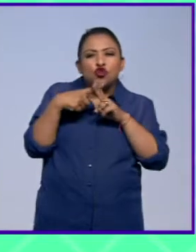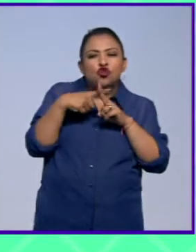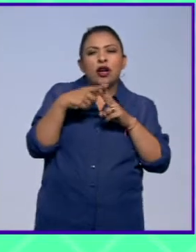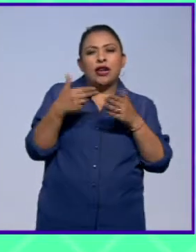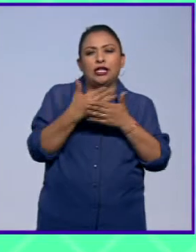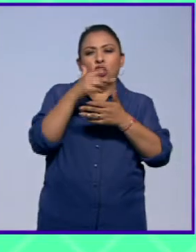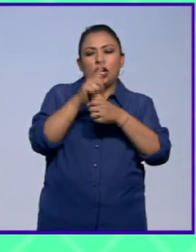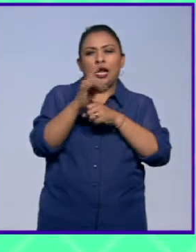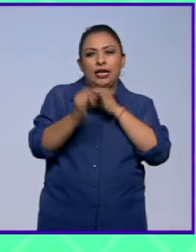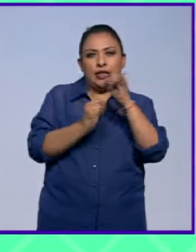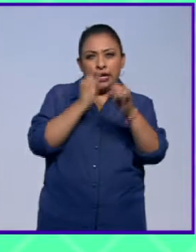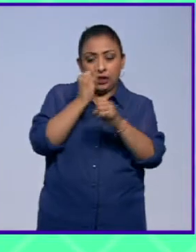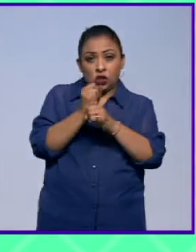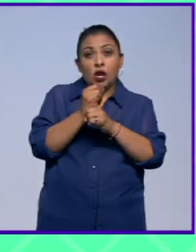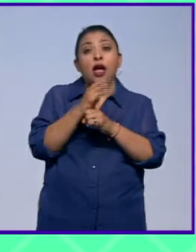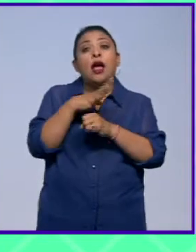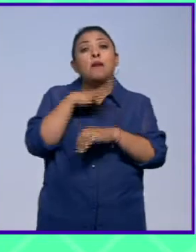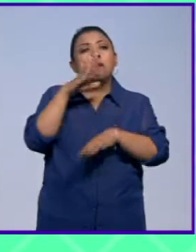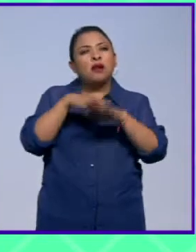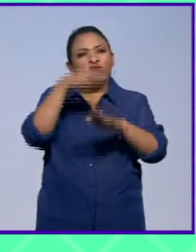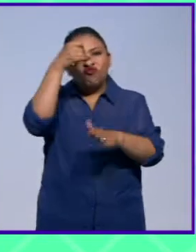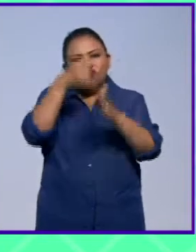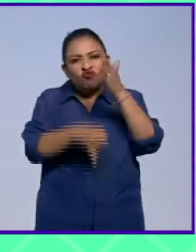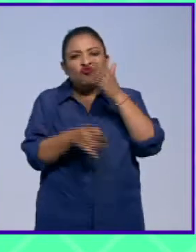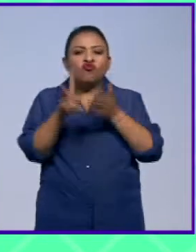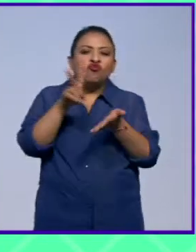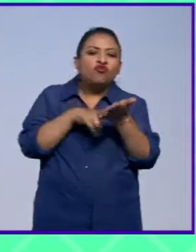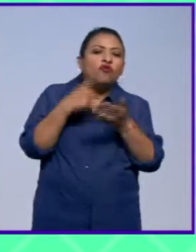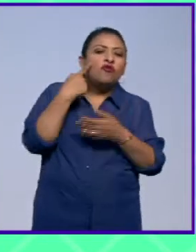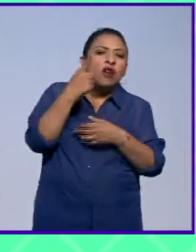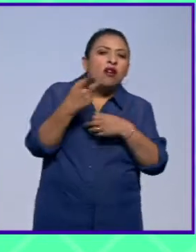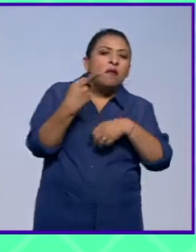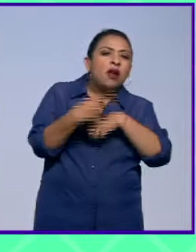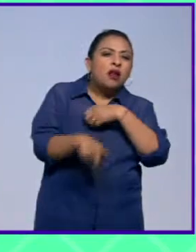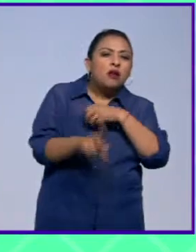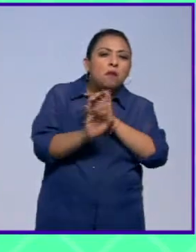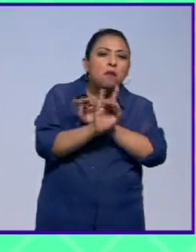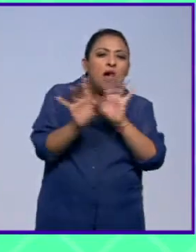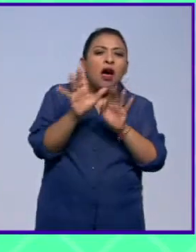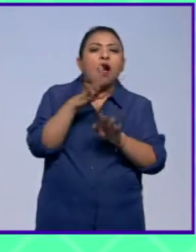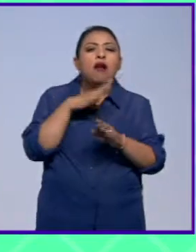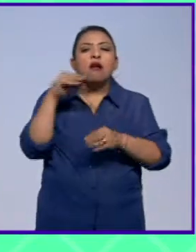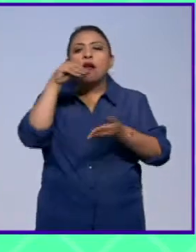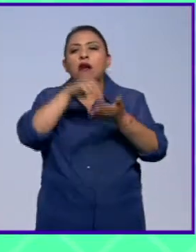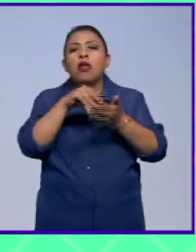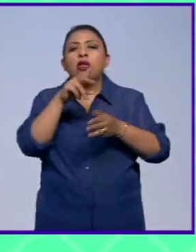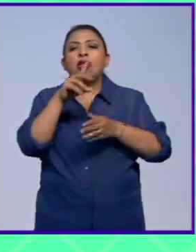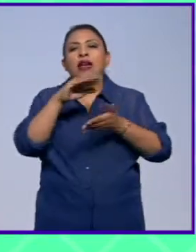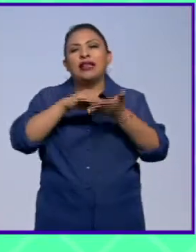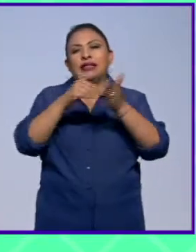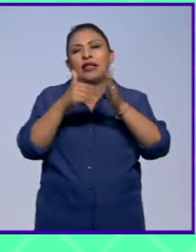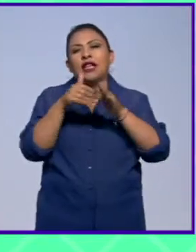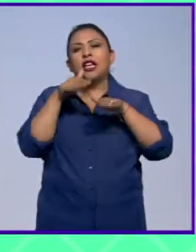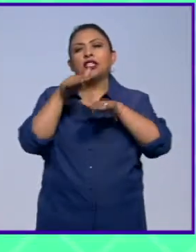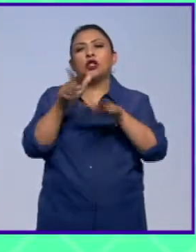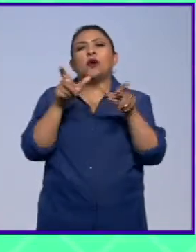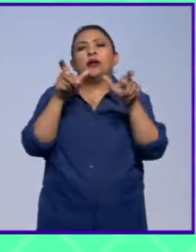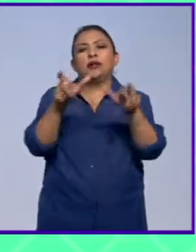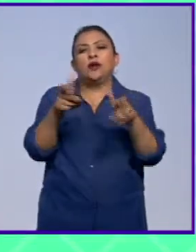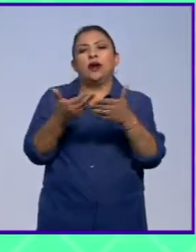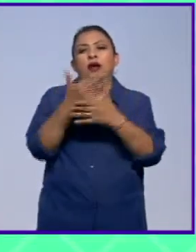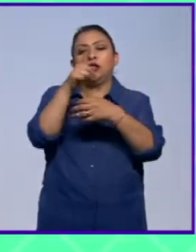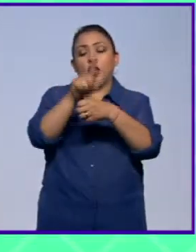internacionales y apunta, más allá de valorar y determinar los riesgos, al desarrollo de estrategias en materia de seguridad nacional.